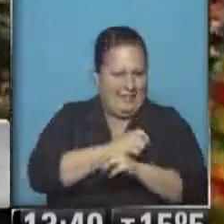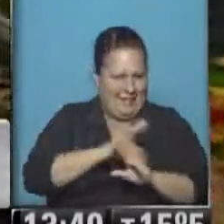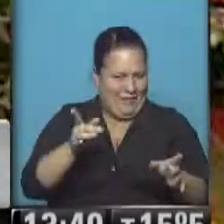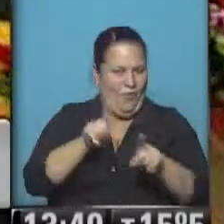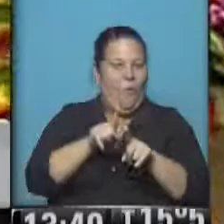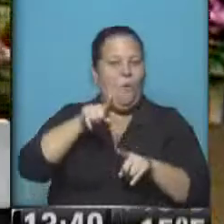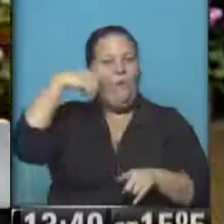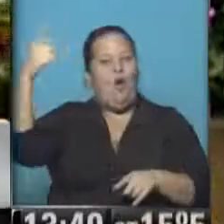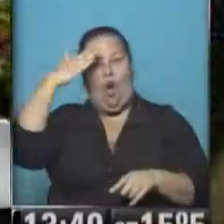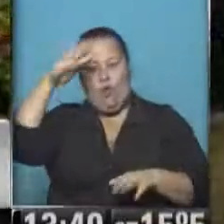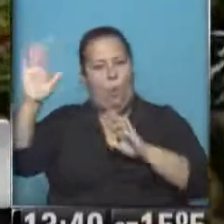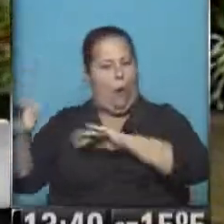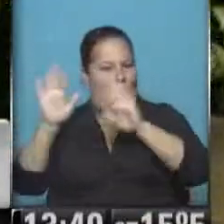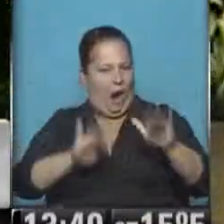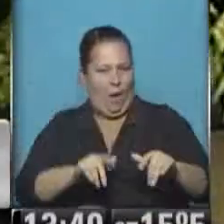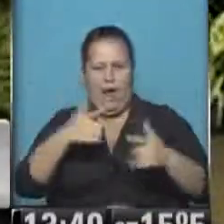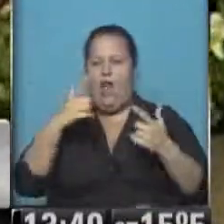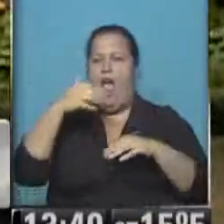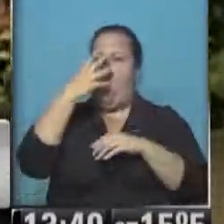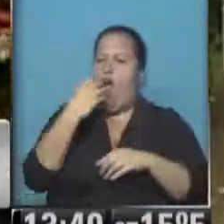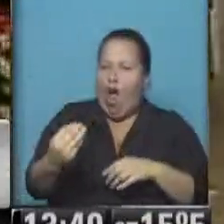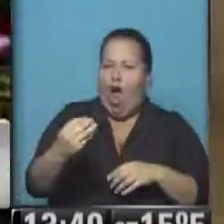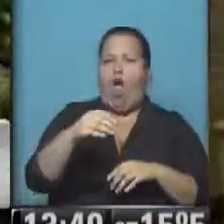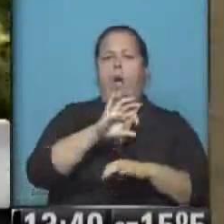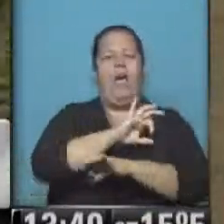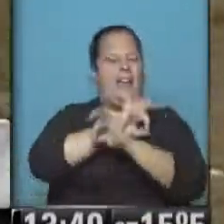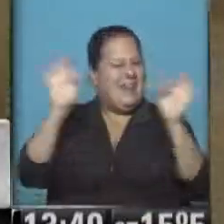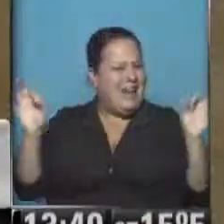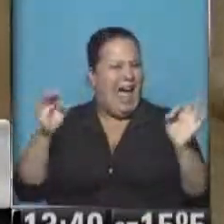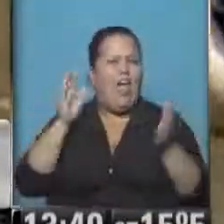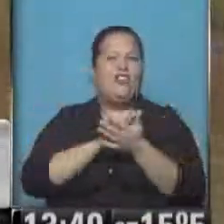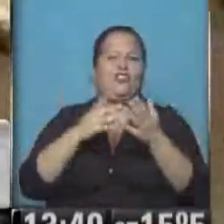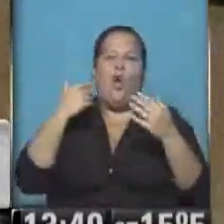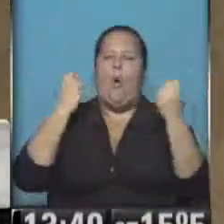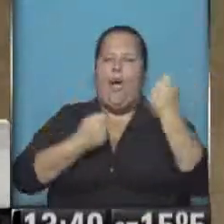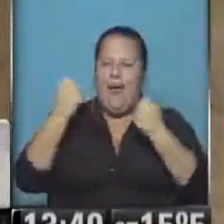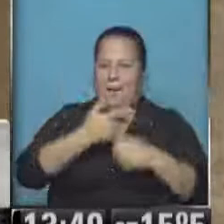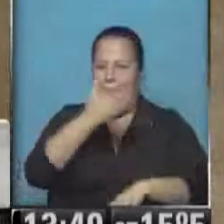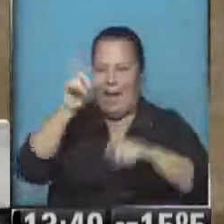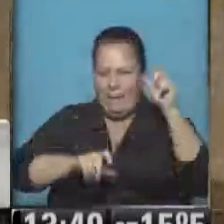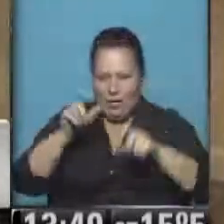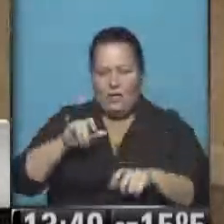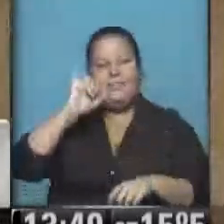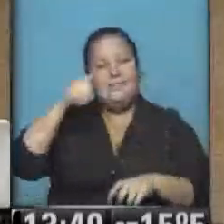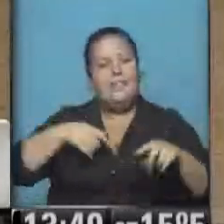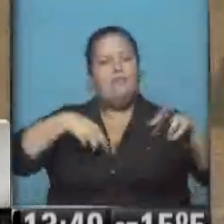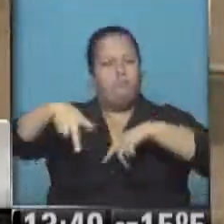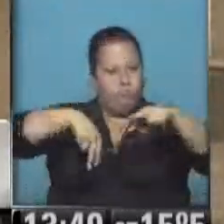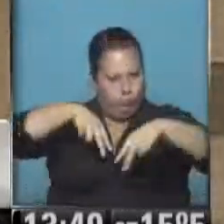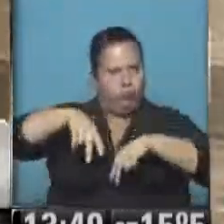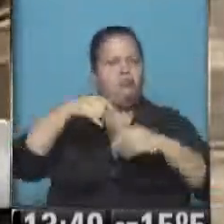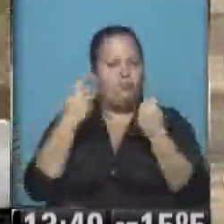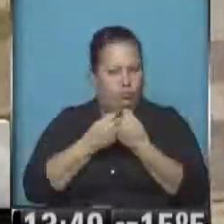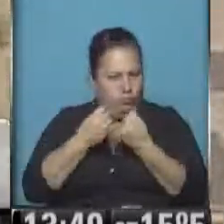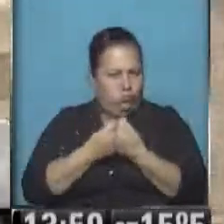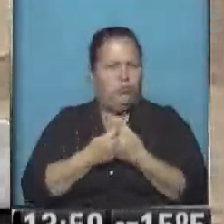como ocurría allí en Estación Constitución, tampoco combis, ni absolutamente nada que tenga que ver con el transporte público. Pero sí vemos que hay movimiento de peatones